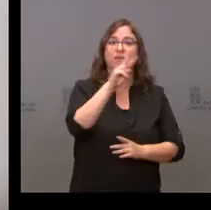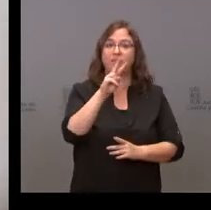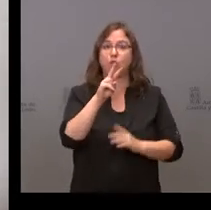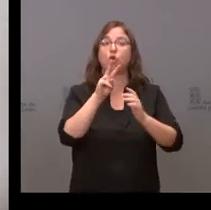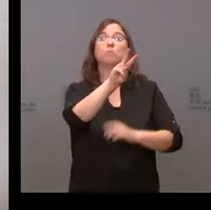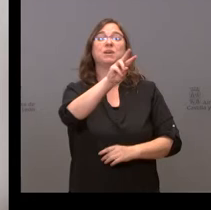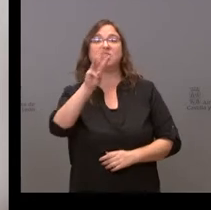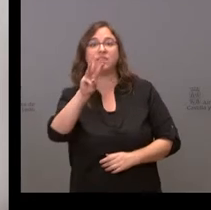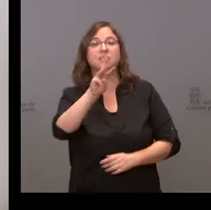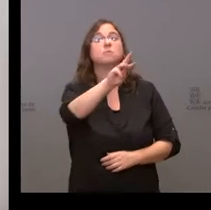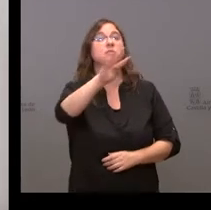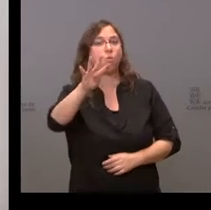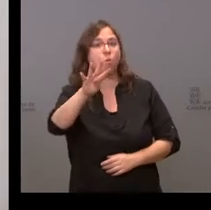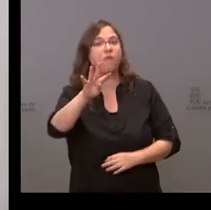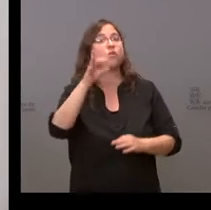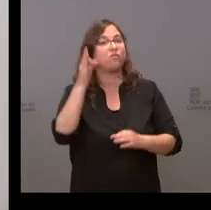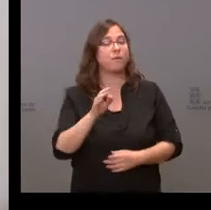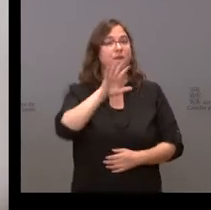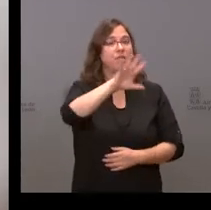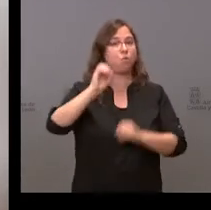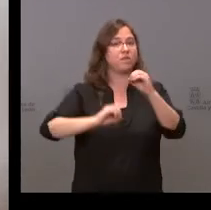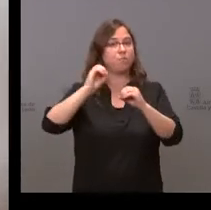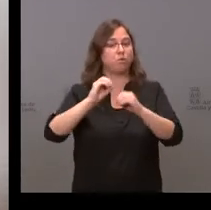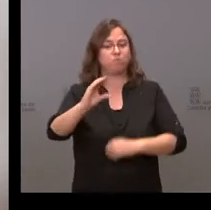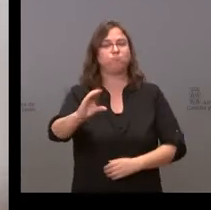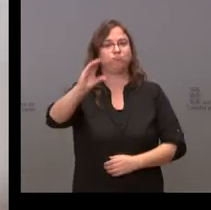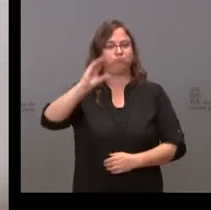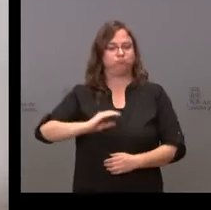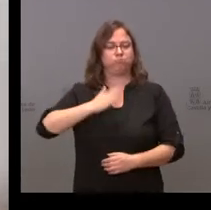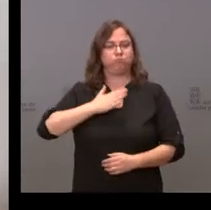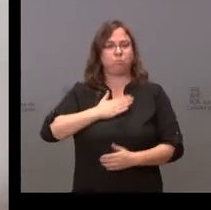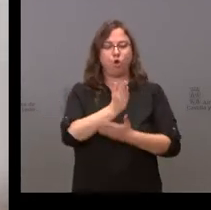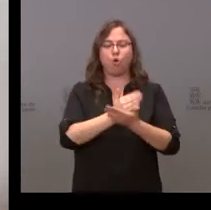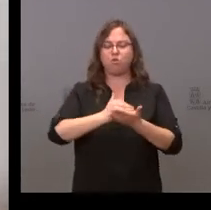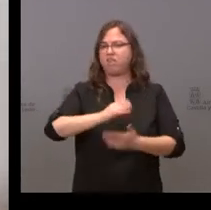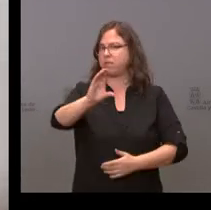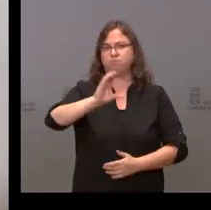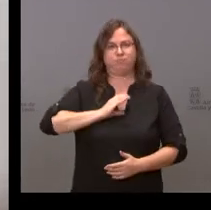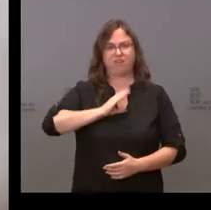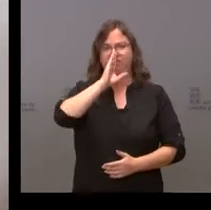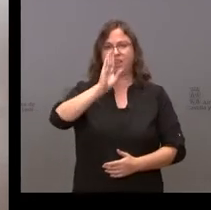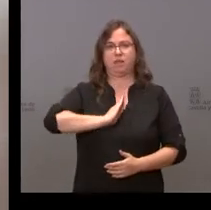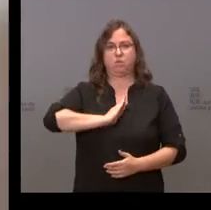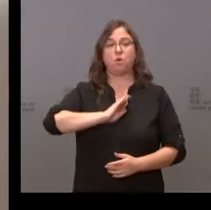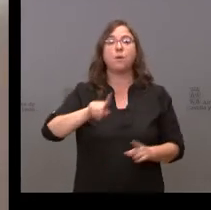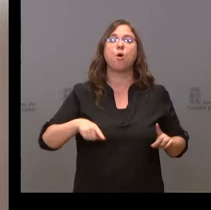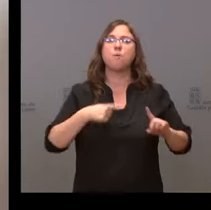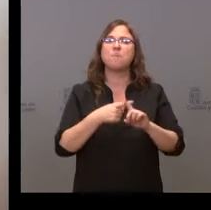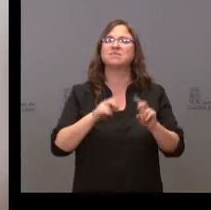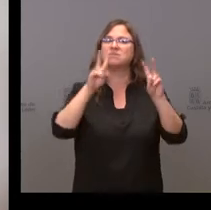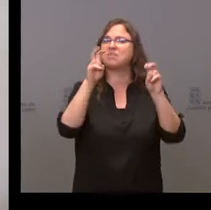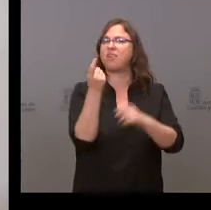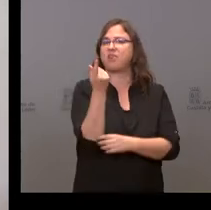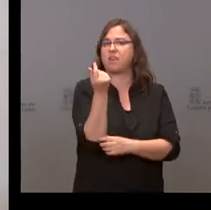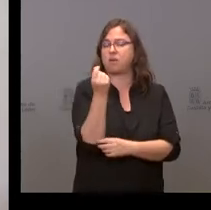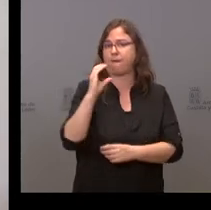55% de los fondos europeos lo debemos recibir las comunidades autónomas. Y luego respecto del dinero,